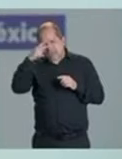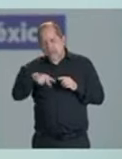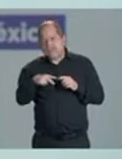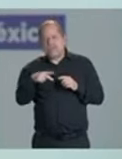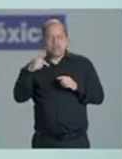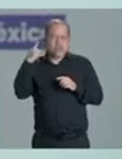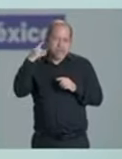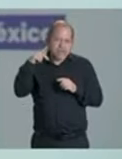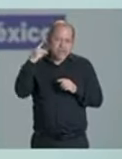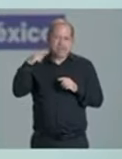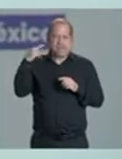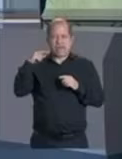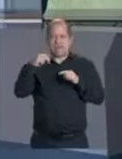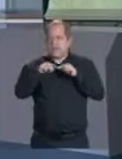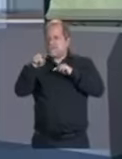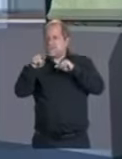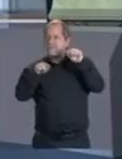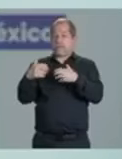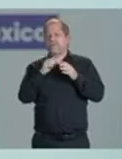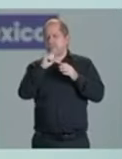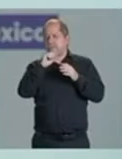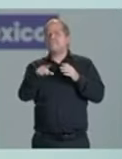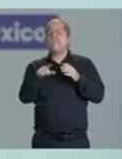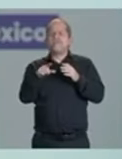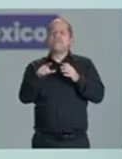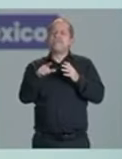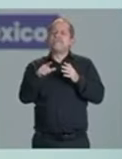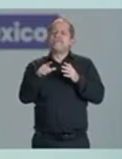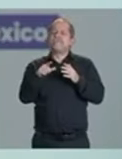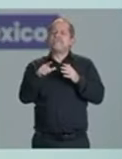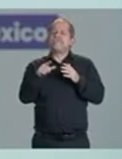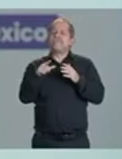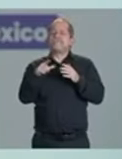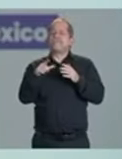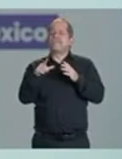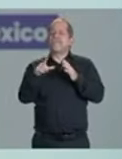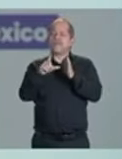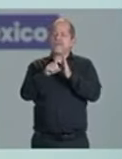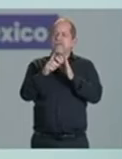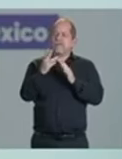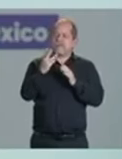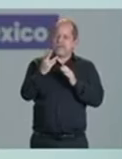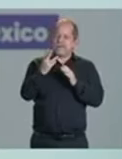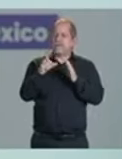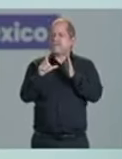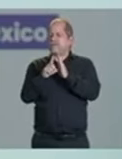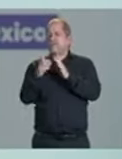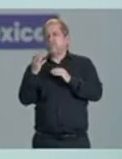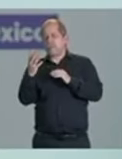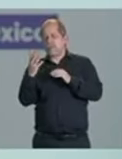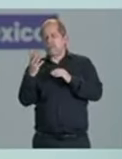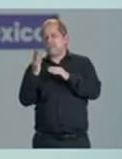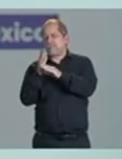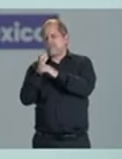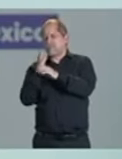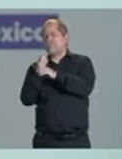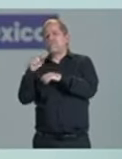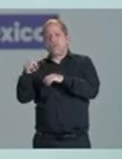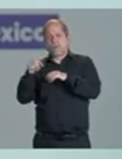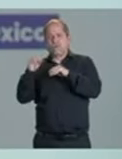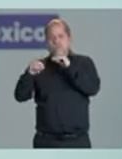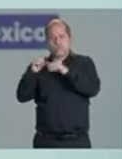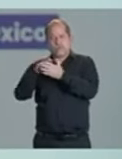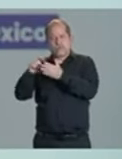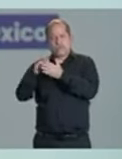-Veracruz, Aguascalientes-Chihuahua-Ciudad Juárez. La línea 3 y la línea 4 del Metrobús hoy son completamente eléctricas.